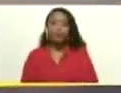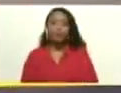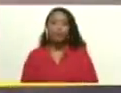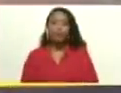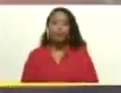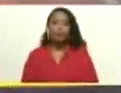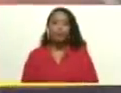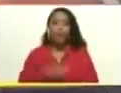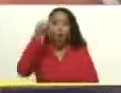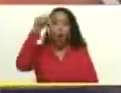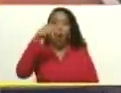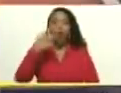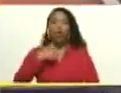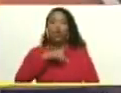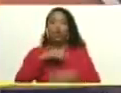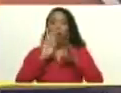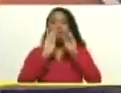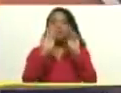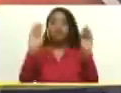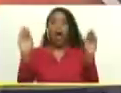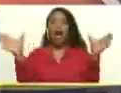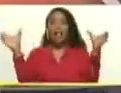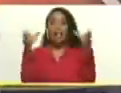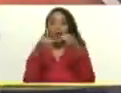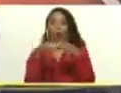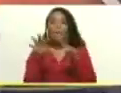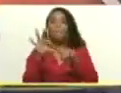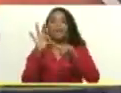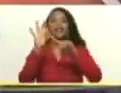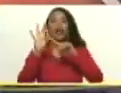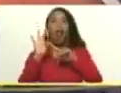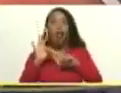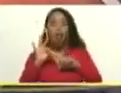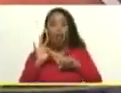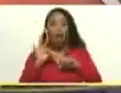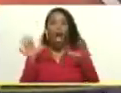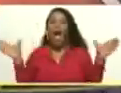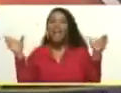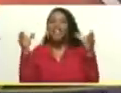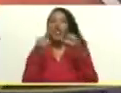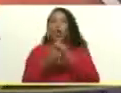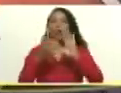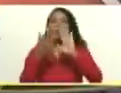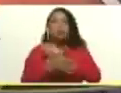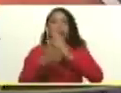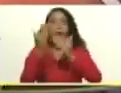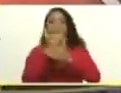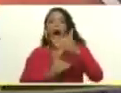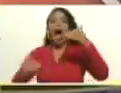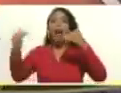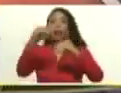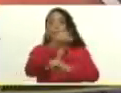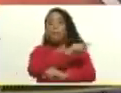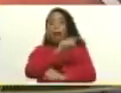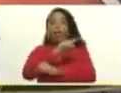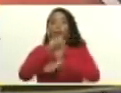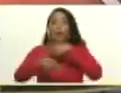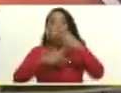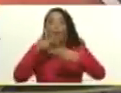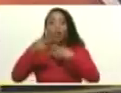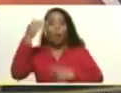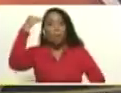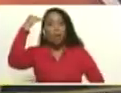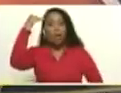hoy convocamos una reunión especial. La reunión del alto mando político,